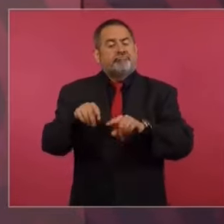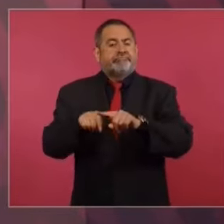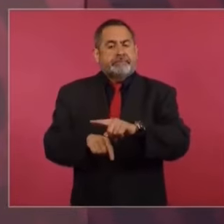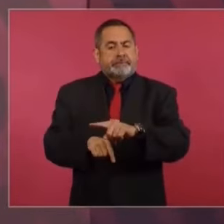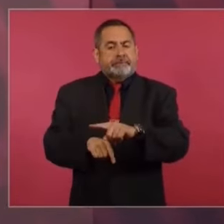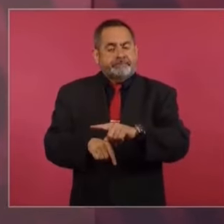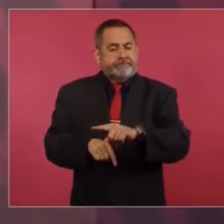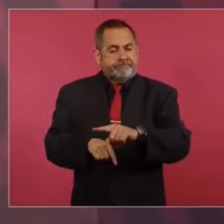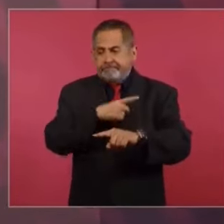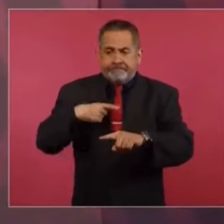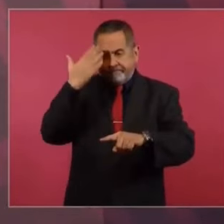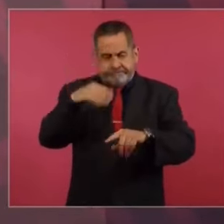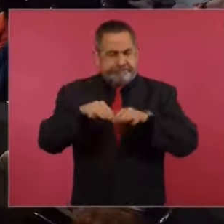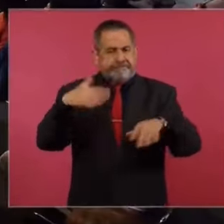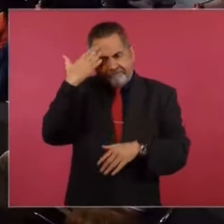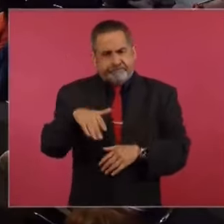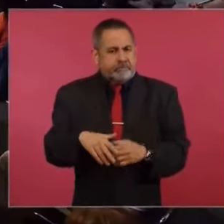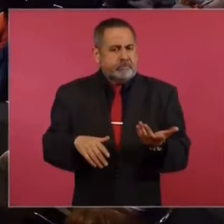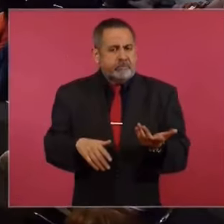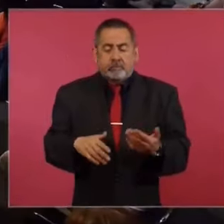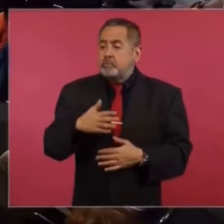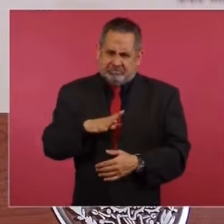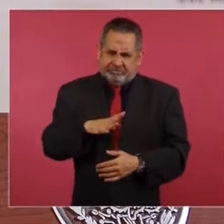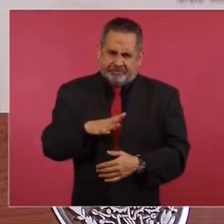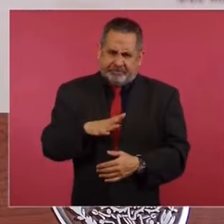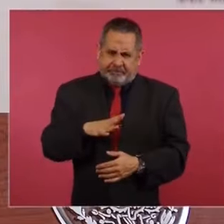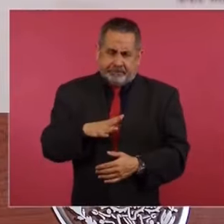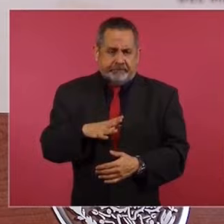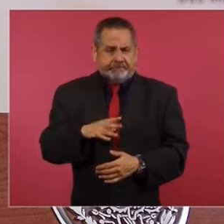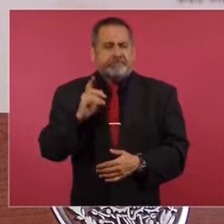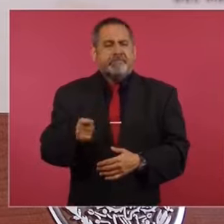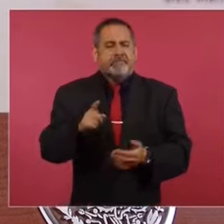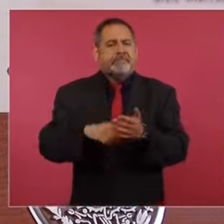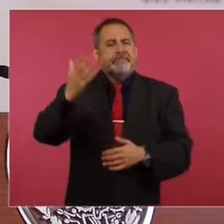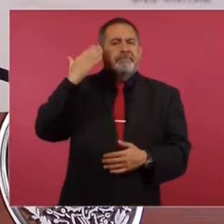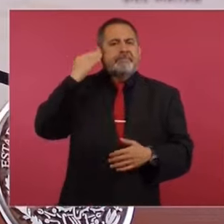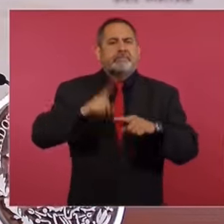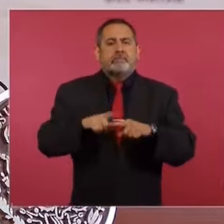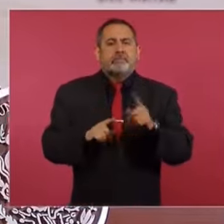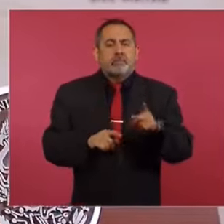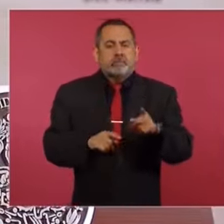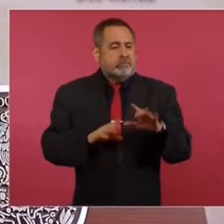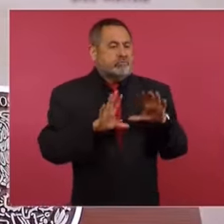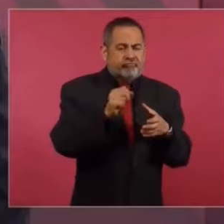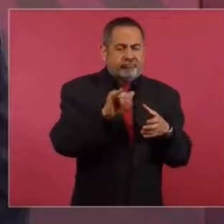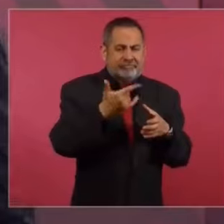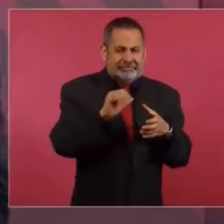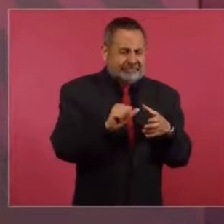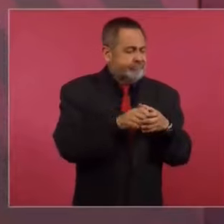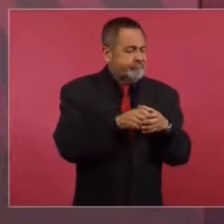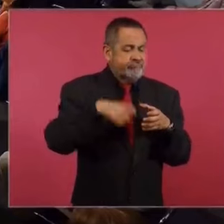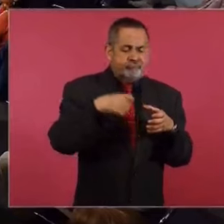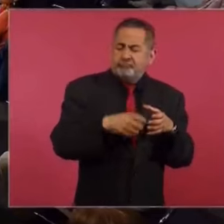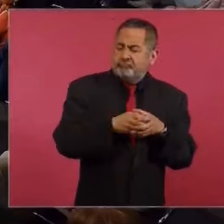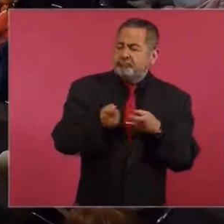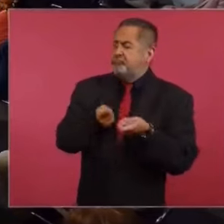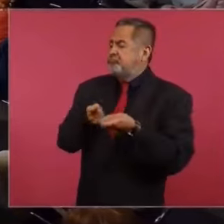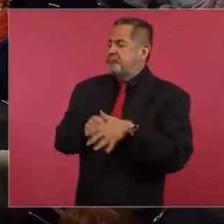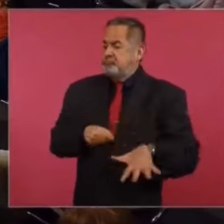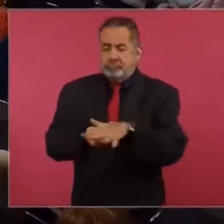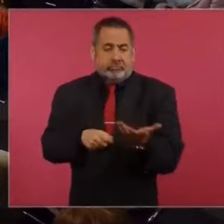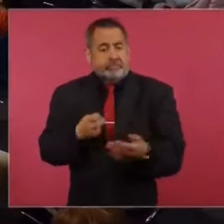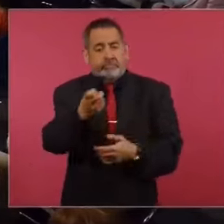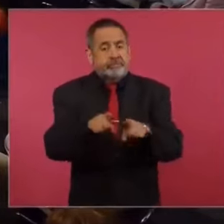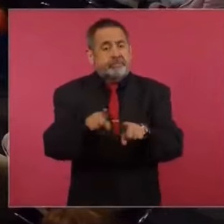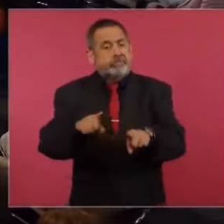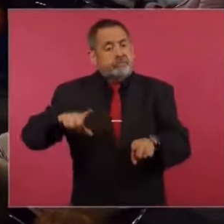que se sepa que no vivíamos en una democracia. Lo que imperaba era una oligarquía. Y así era el